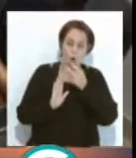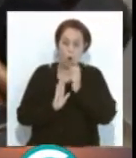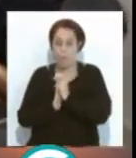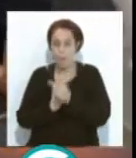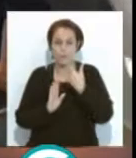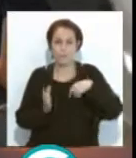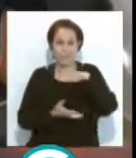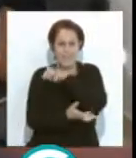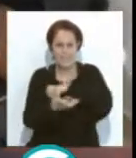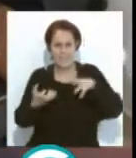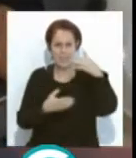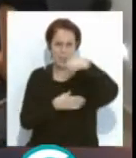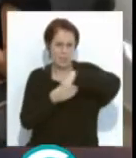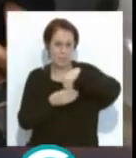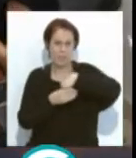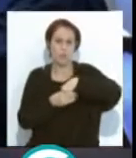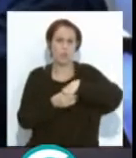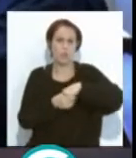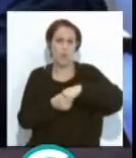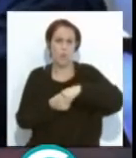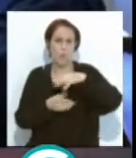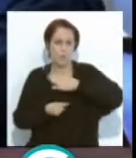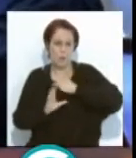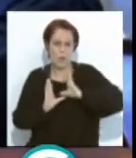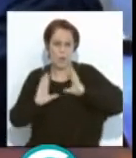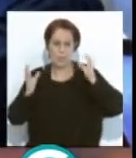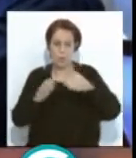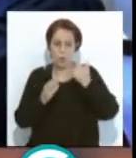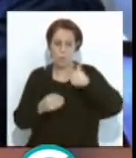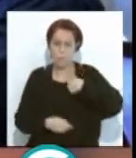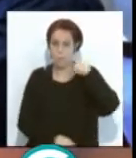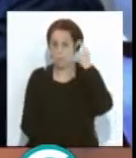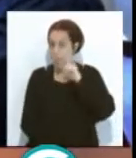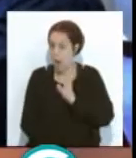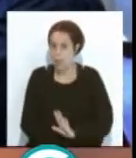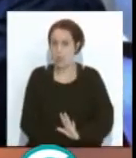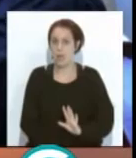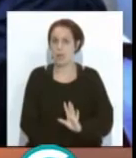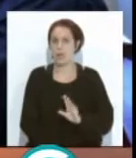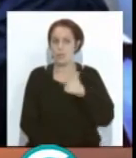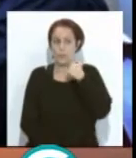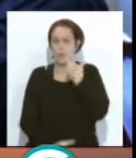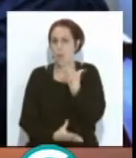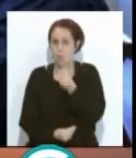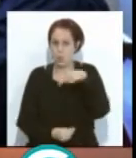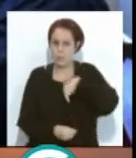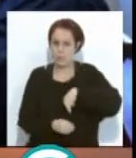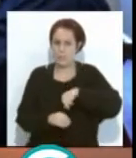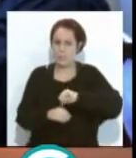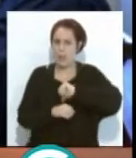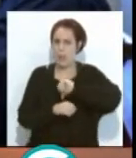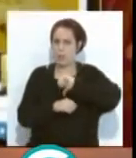esta guerra interna dentro de los propios colectivos y que me parece que dice mucho acerca de este modelo.